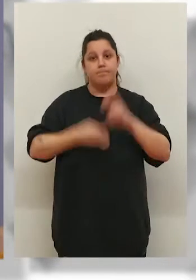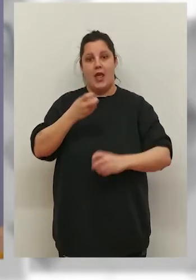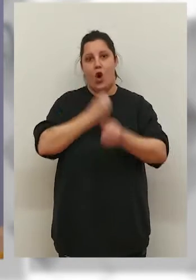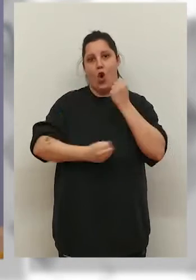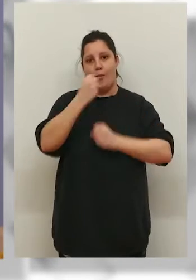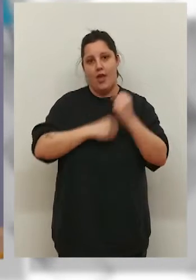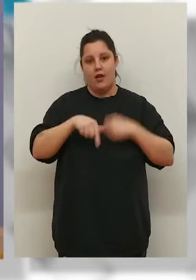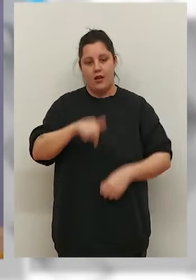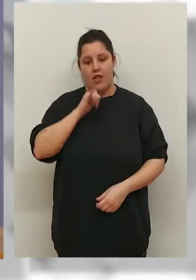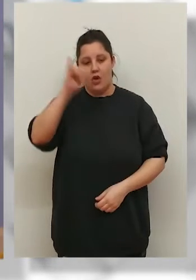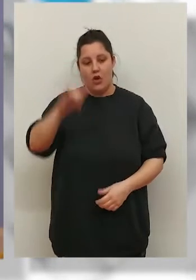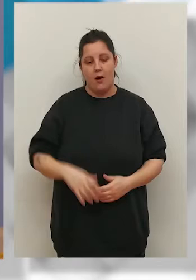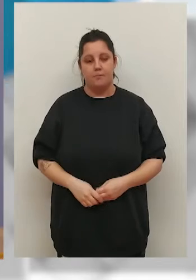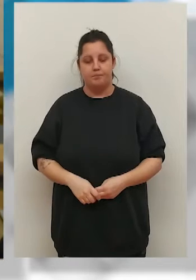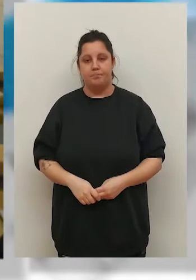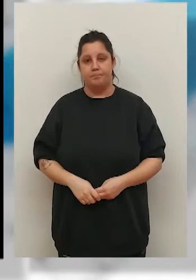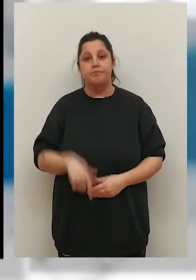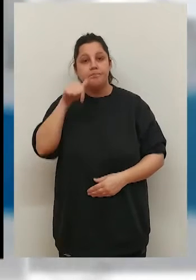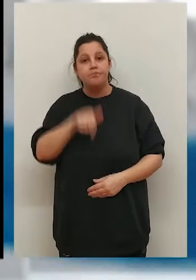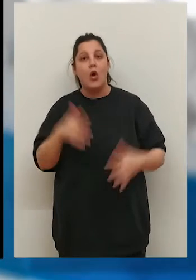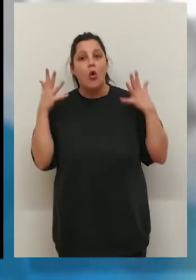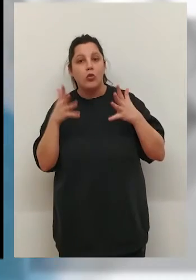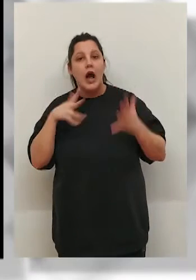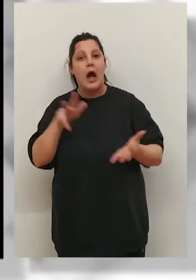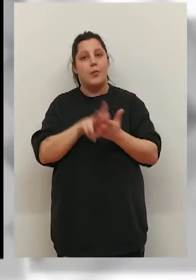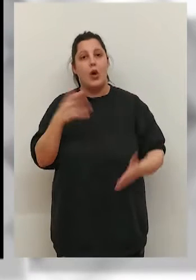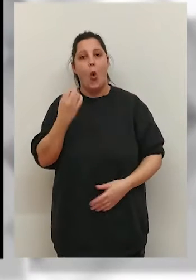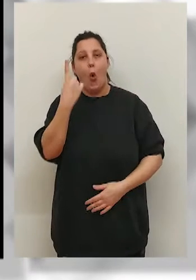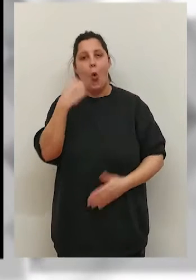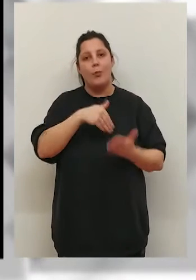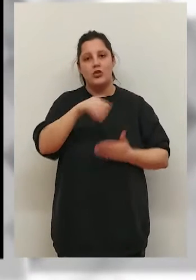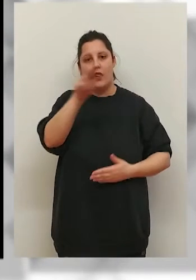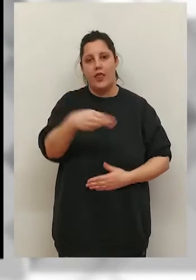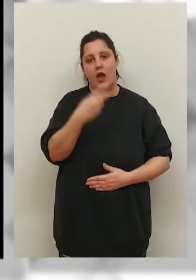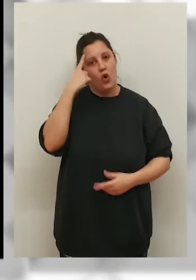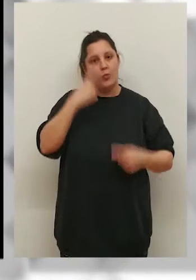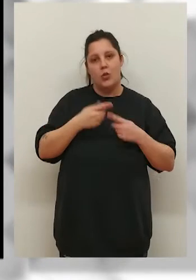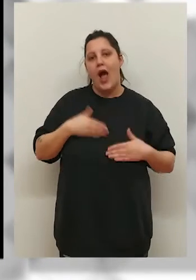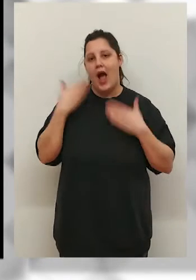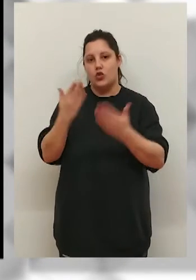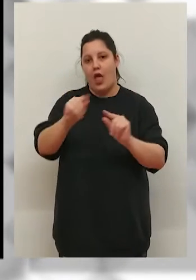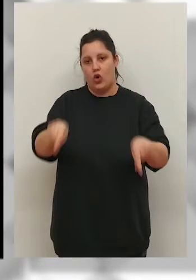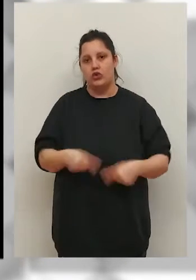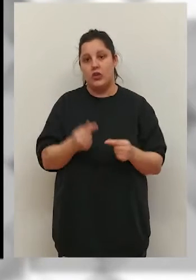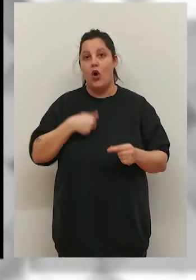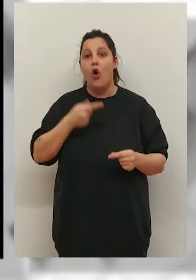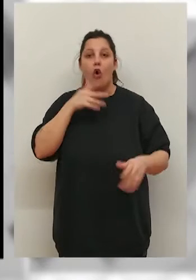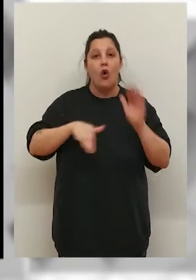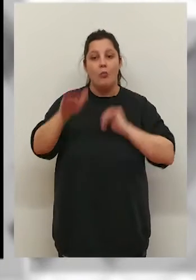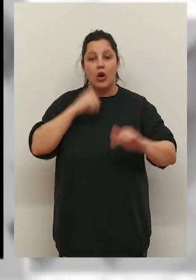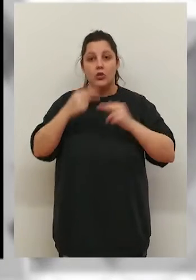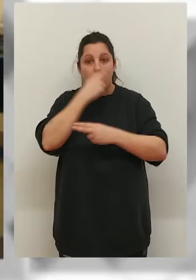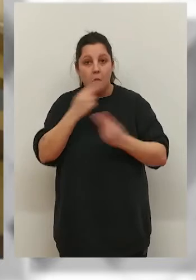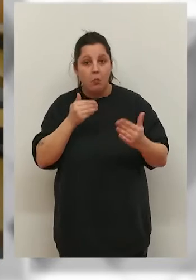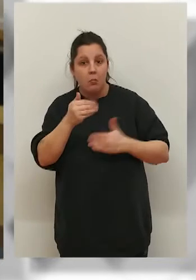para reactivar y recuperar la economía de La Rioja. En la sesión de hoy el Ejecutivo ha aprobado un millón de euros para ayudas a la contratación.